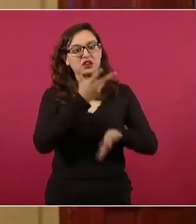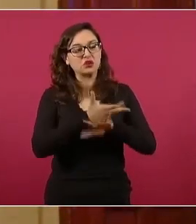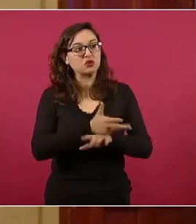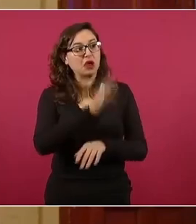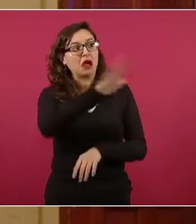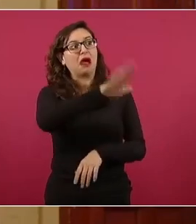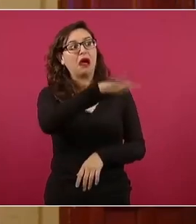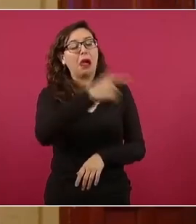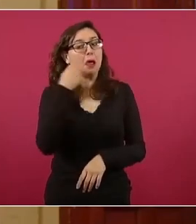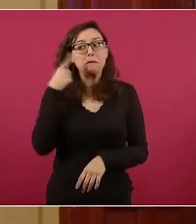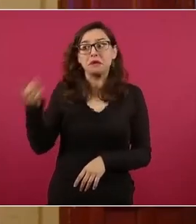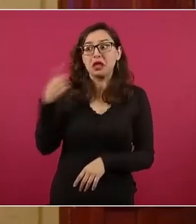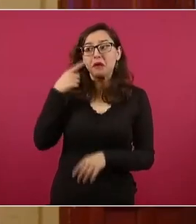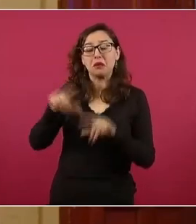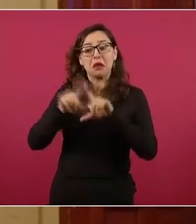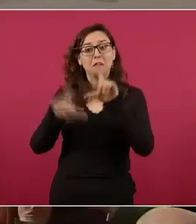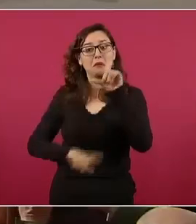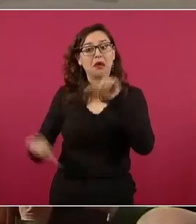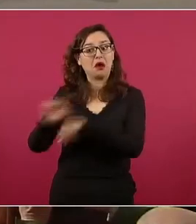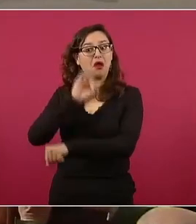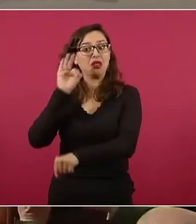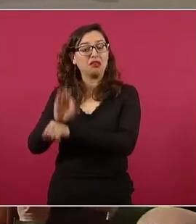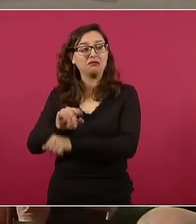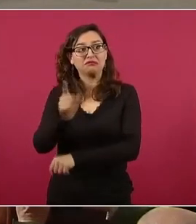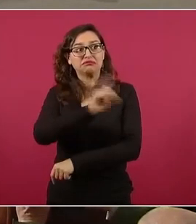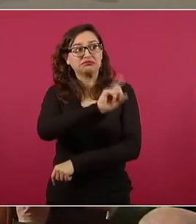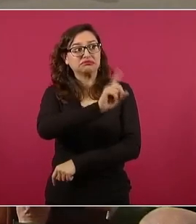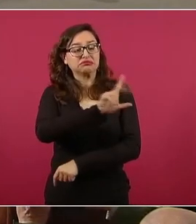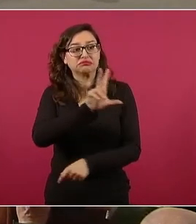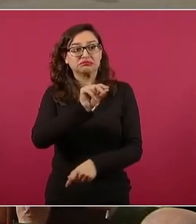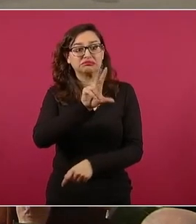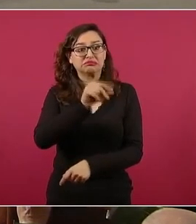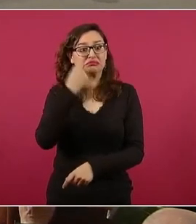gobierno de Estados Unidos. Nada más un dato,